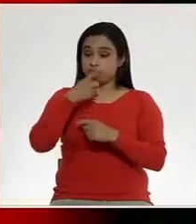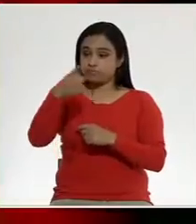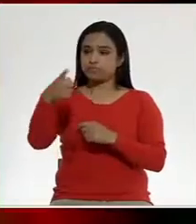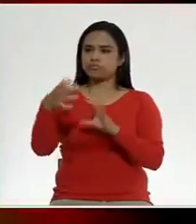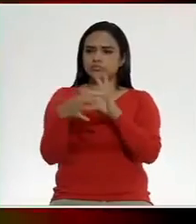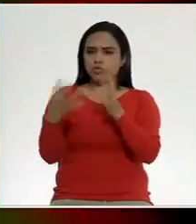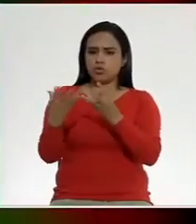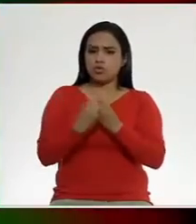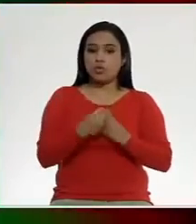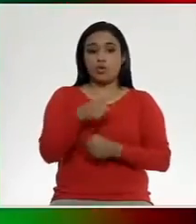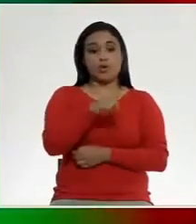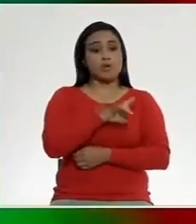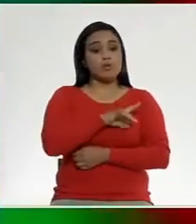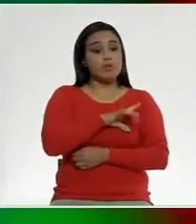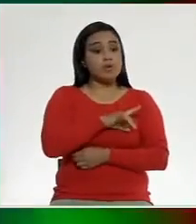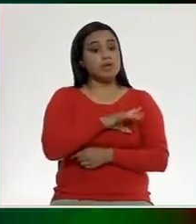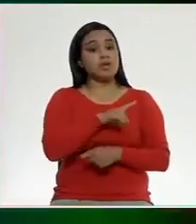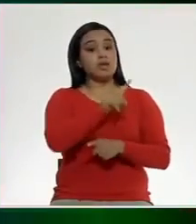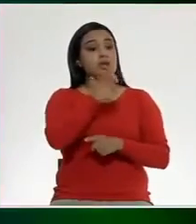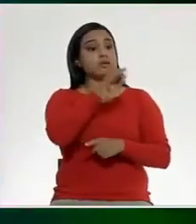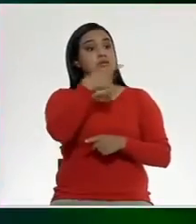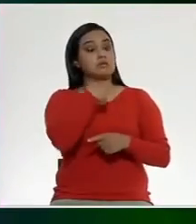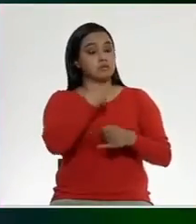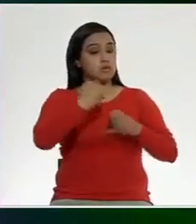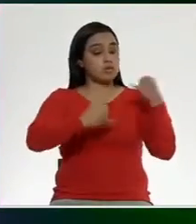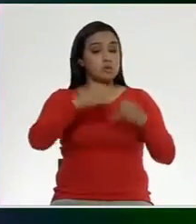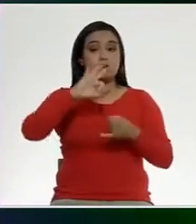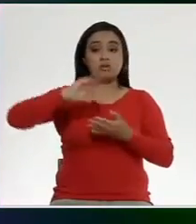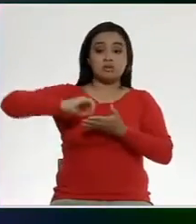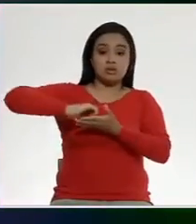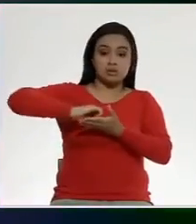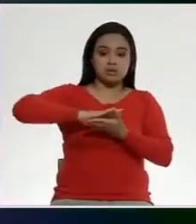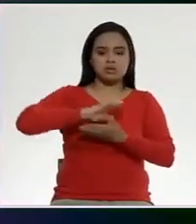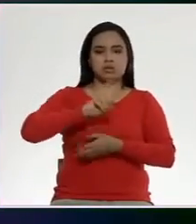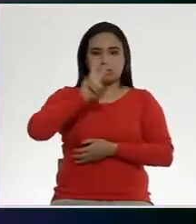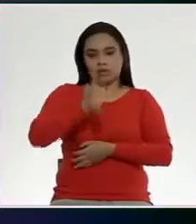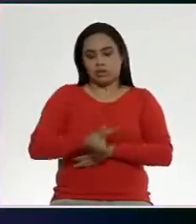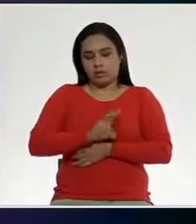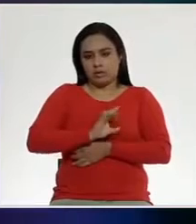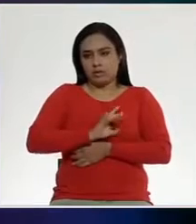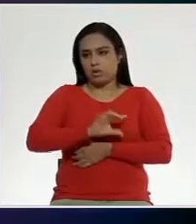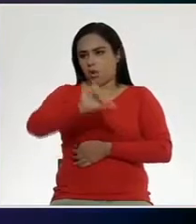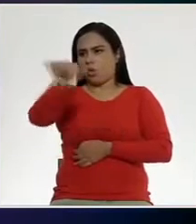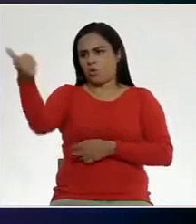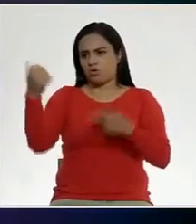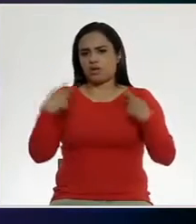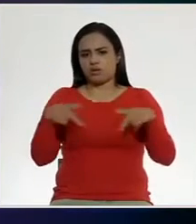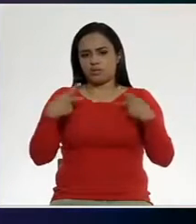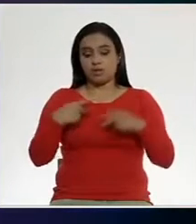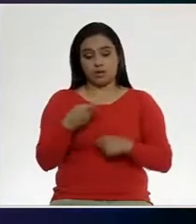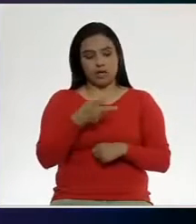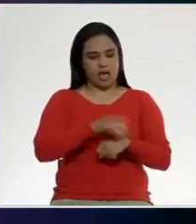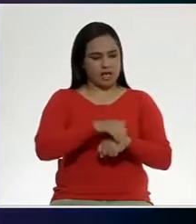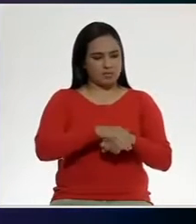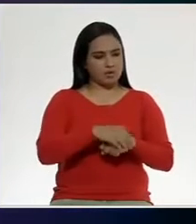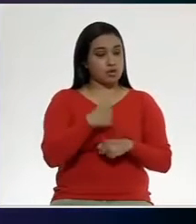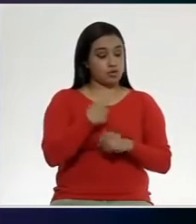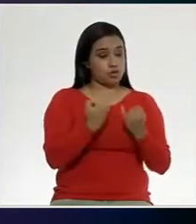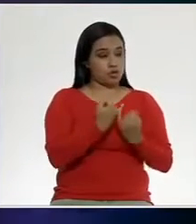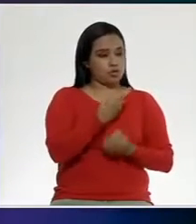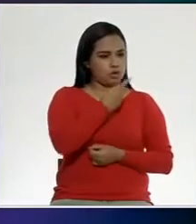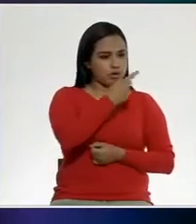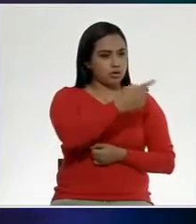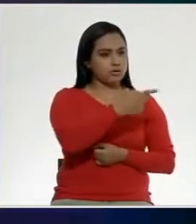Nunca hubo ese miedo de, ¿y si me juzgan? ¿y si me echan? Es un miedo real que tienen otras personas. Mis amigos también cuando les dije,